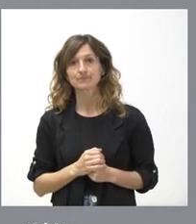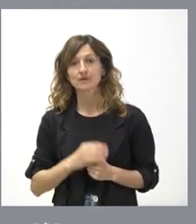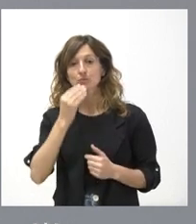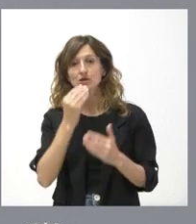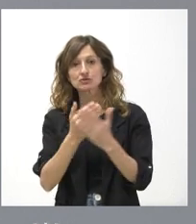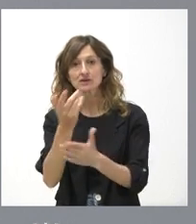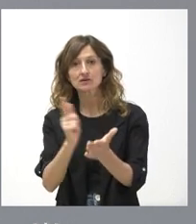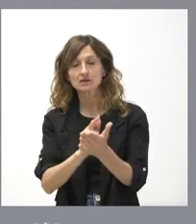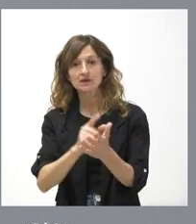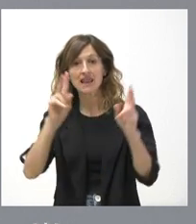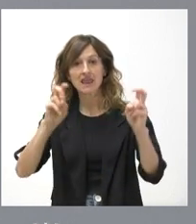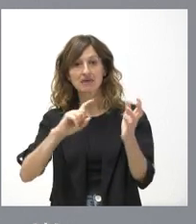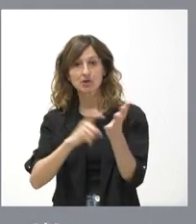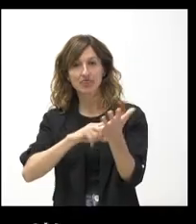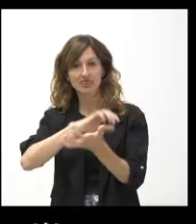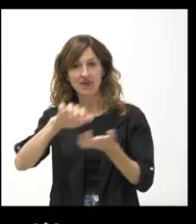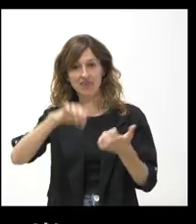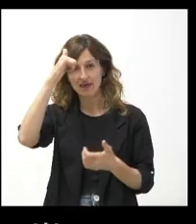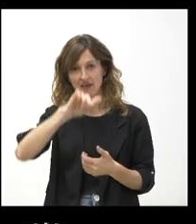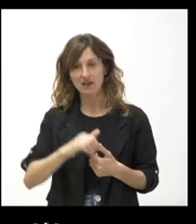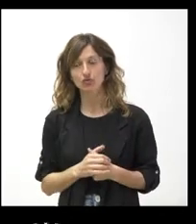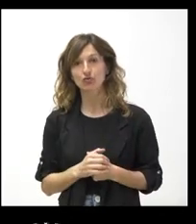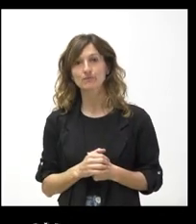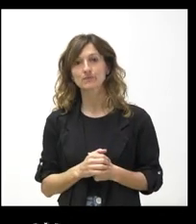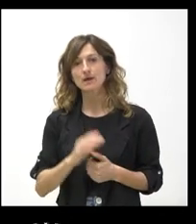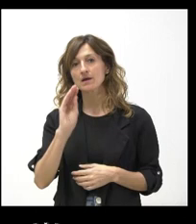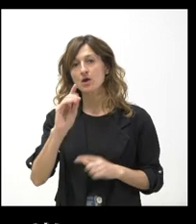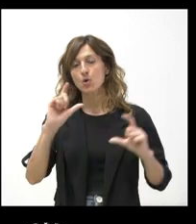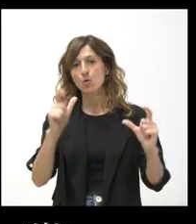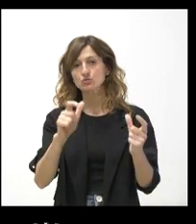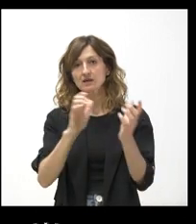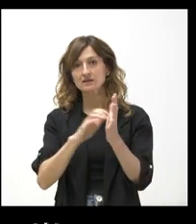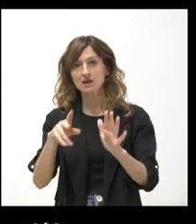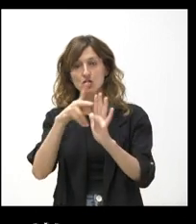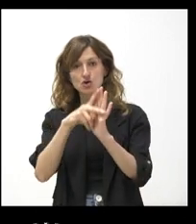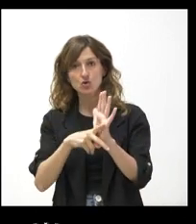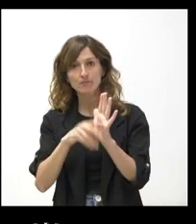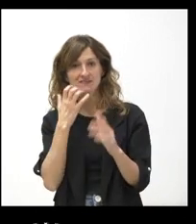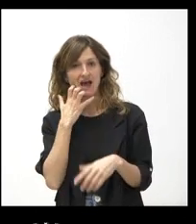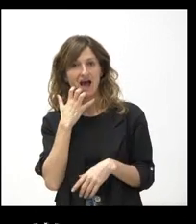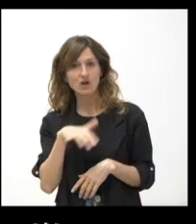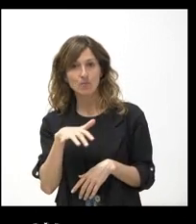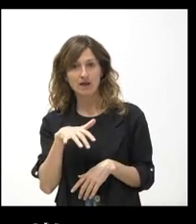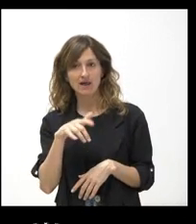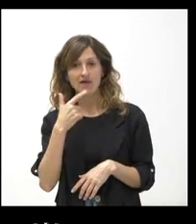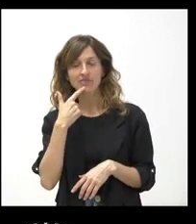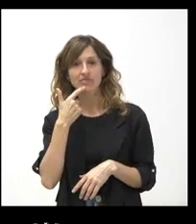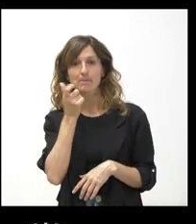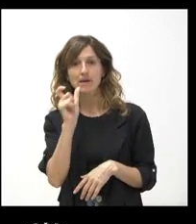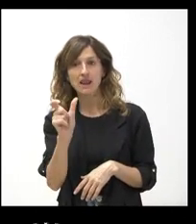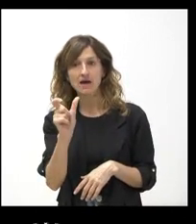Sobre la ley de violencia de género que ha citado, quería preguntarle si la Junta considera que esta norma es una anomalía, como así ha manifestado su